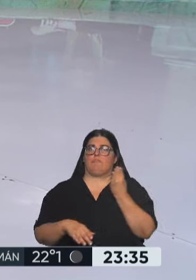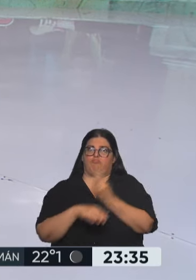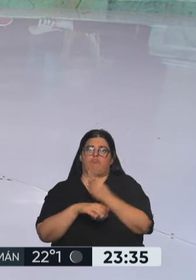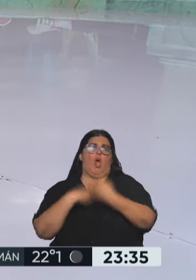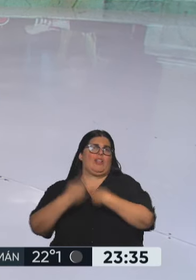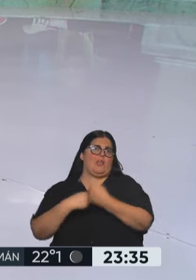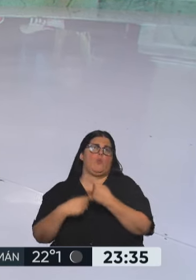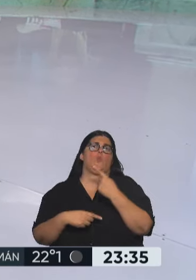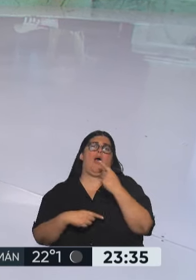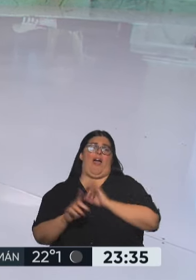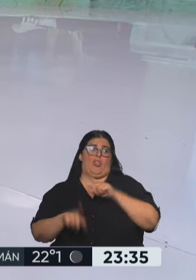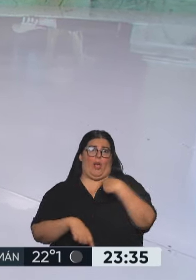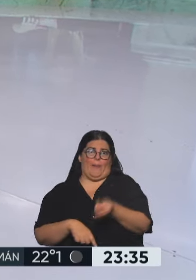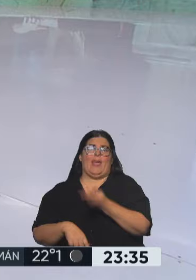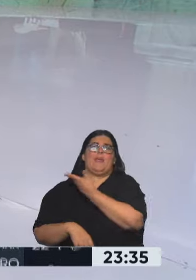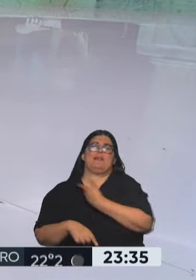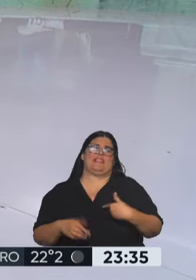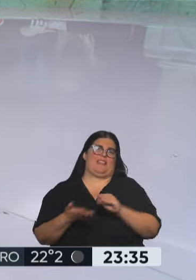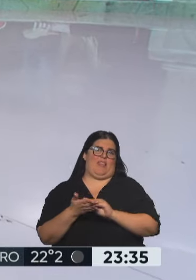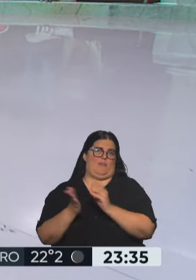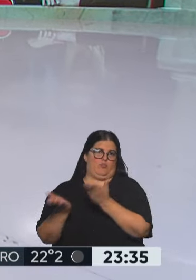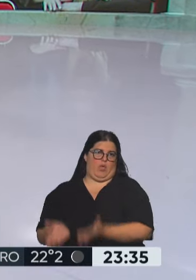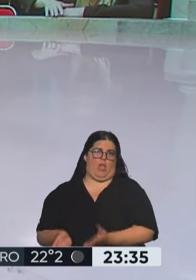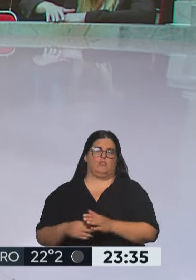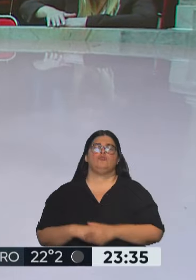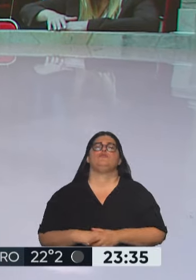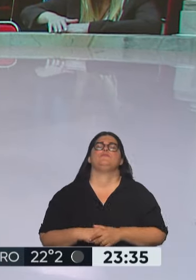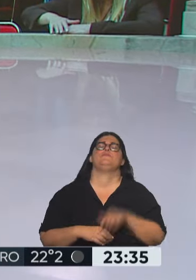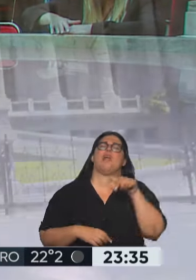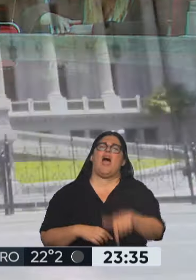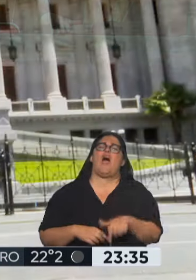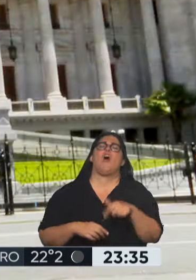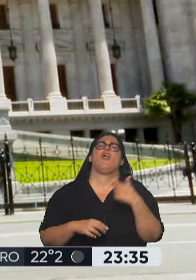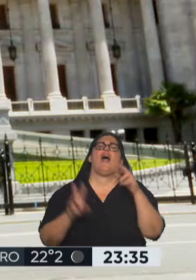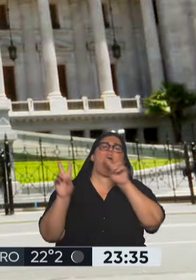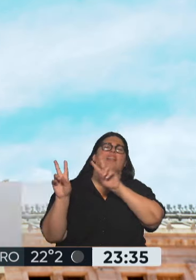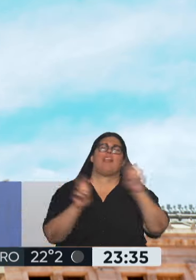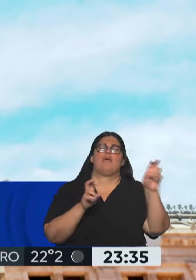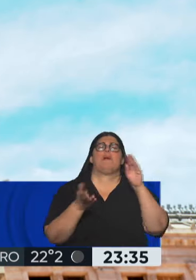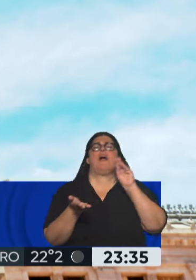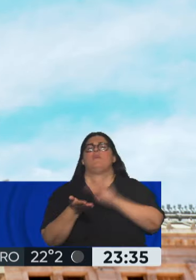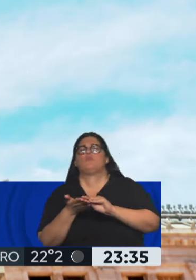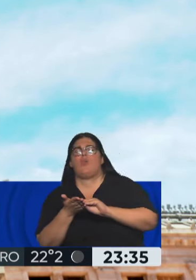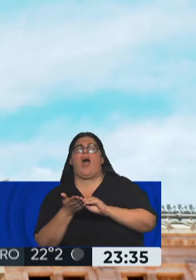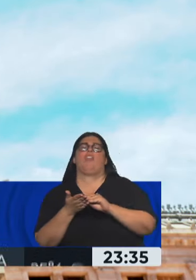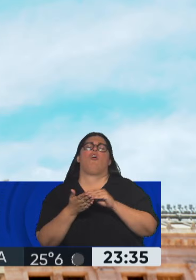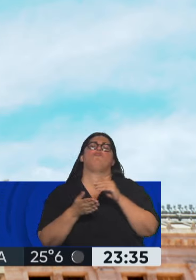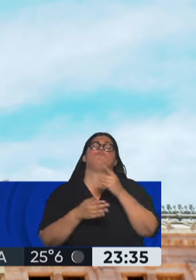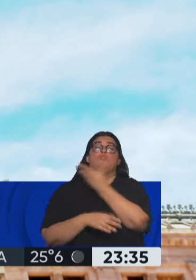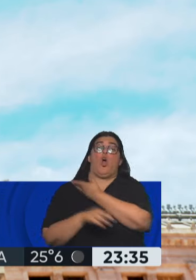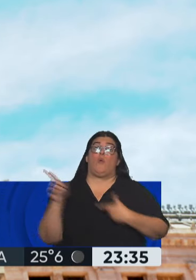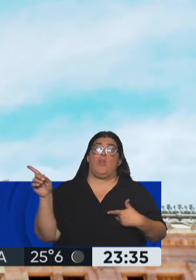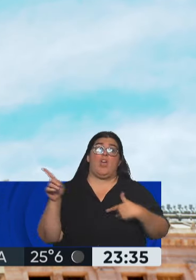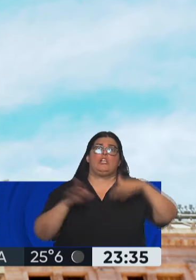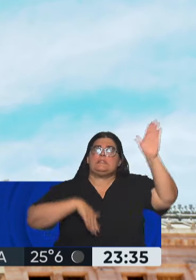continuar como presidente de la Cámara Baja. Pero seguimos con novedades del ámbito legislativo, porque el Poder Ejecutivo ha convocado a